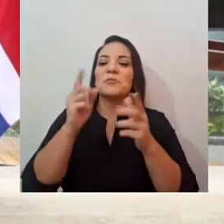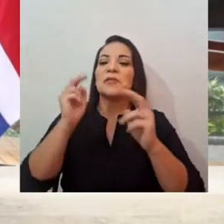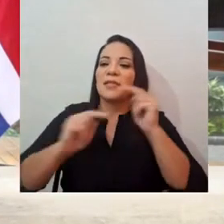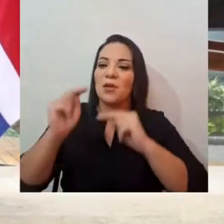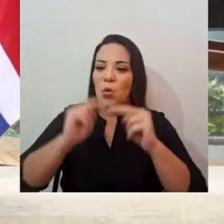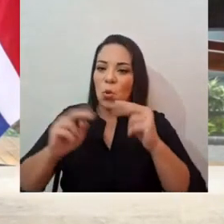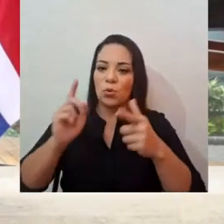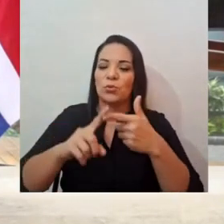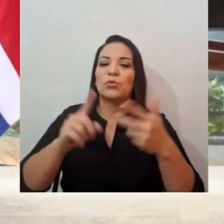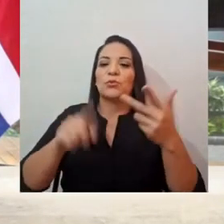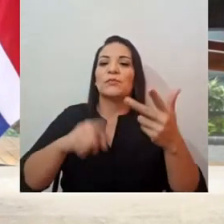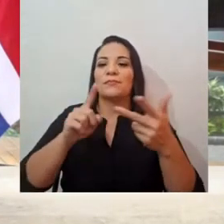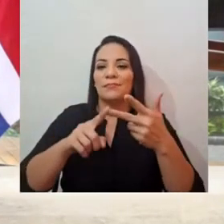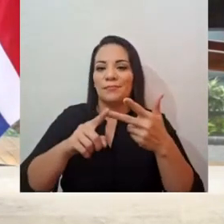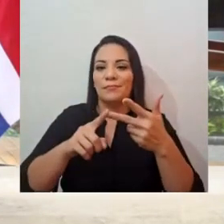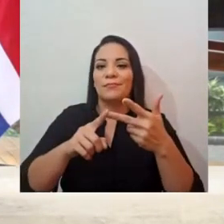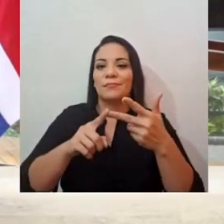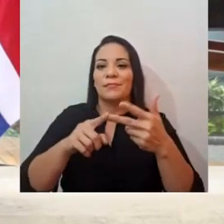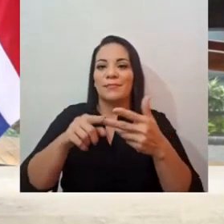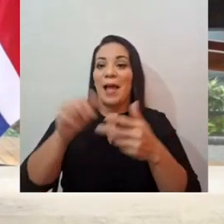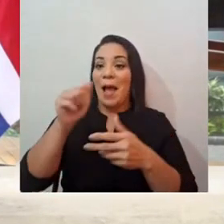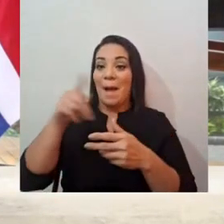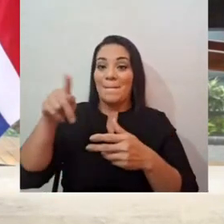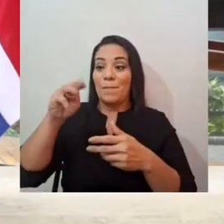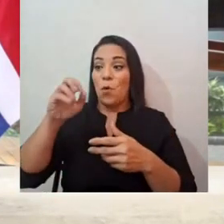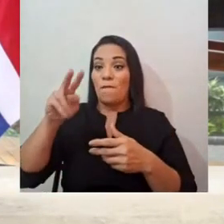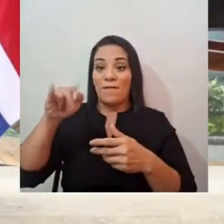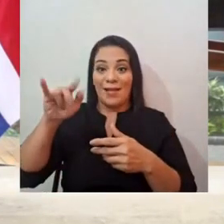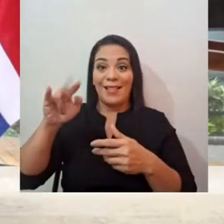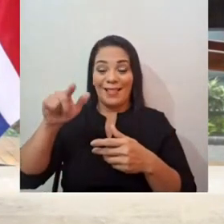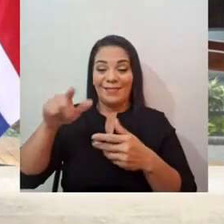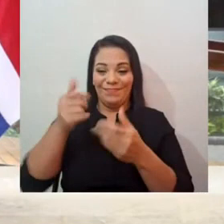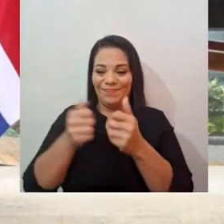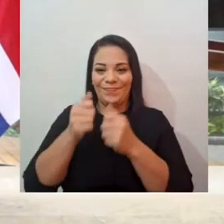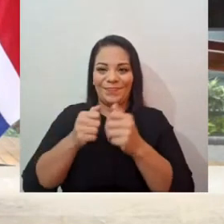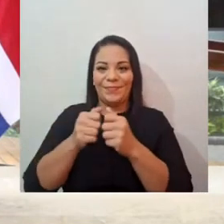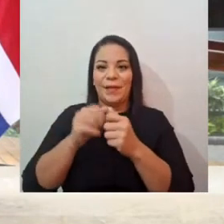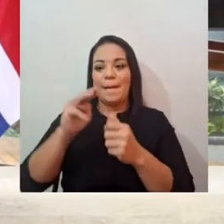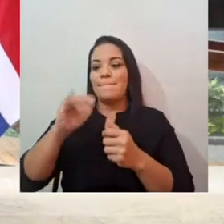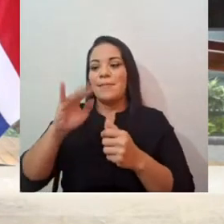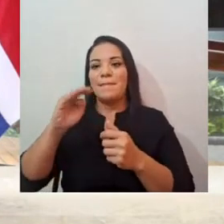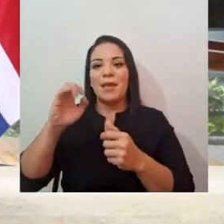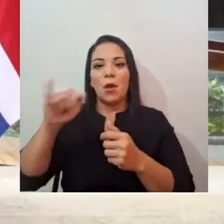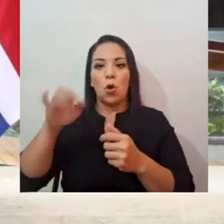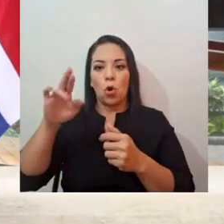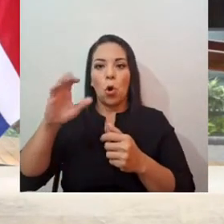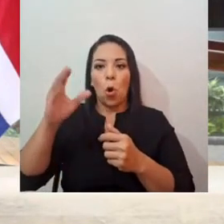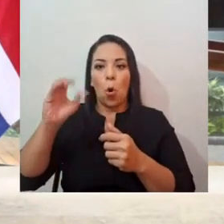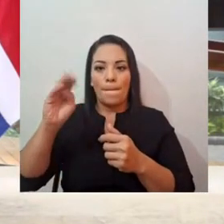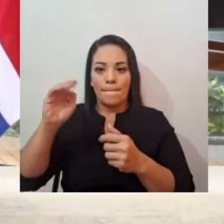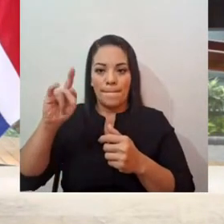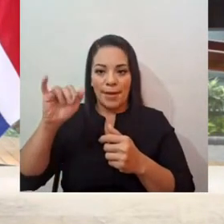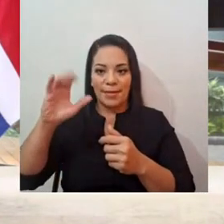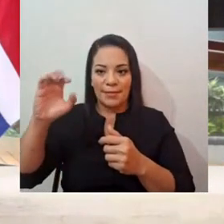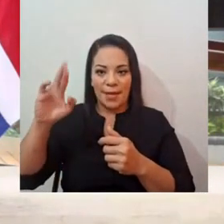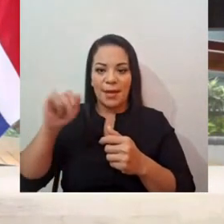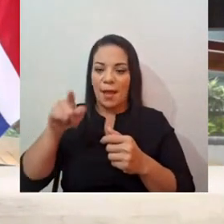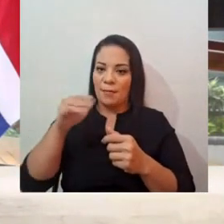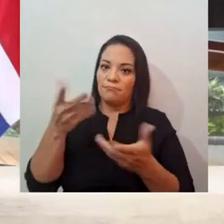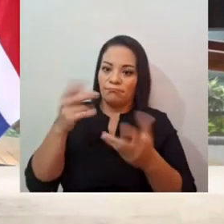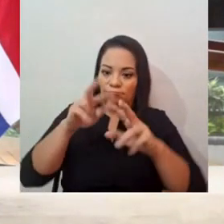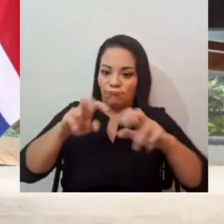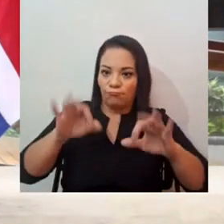aplicativo móvil Mi Mejor Compra CR y sus actualizaciones. Y como una contribución especial,